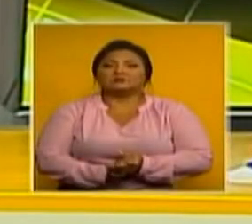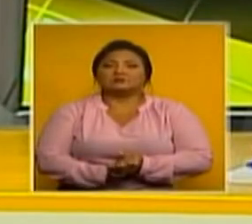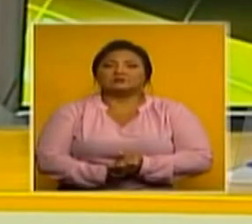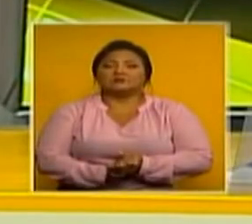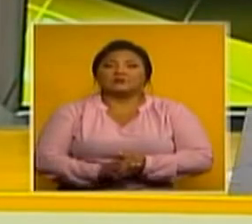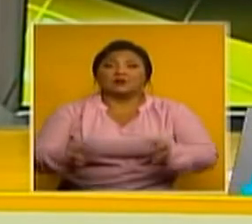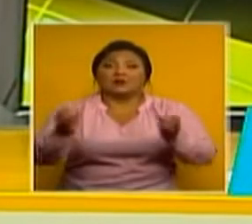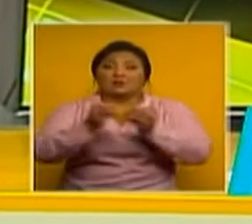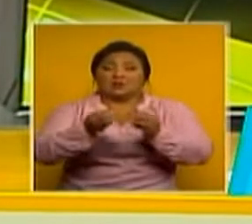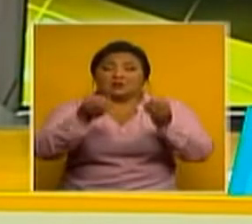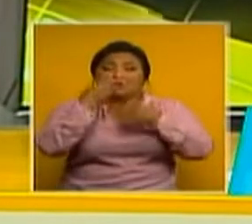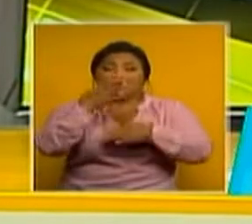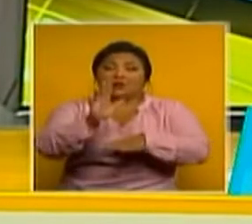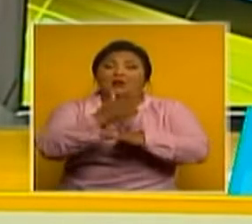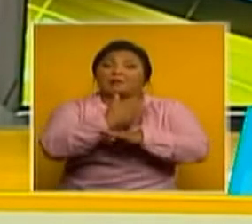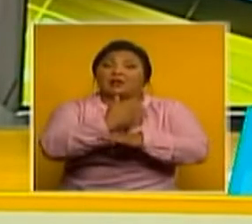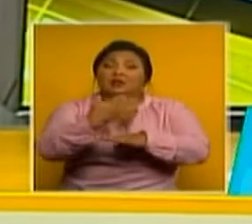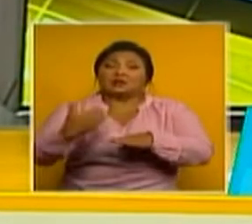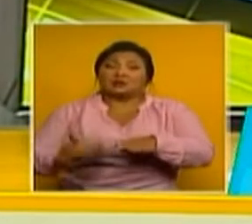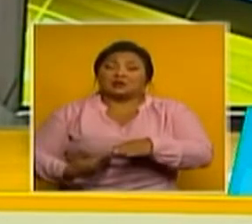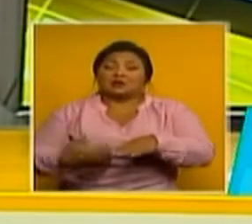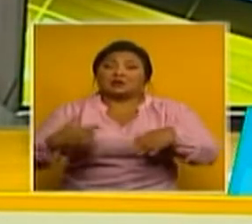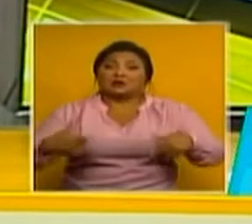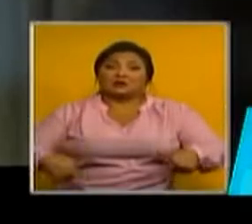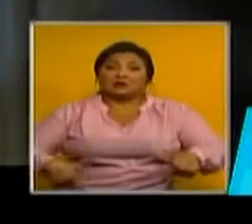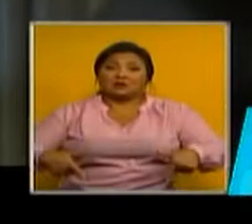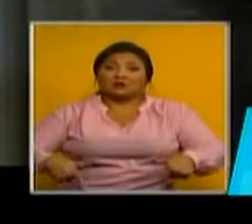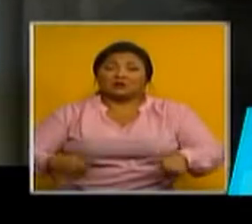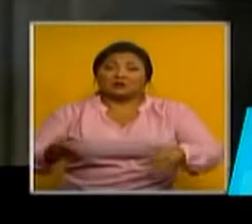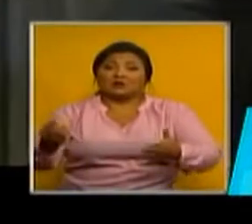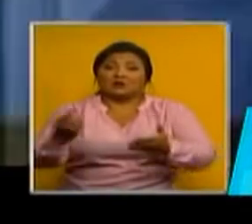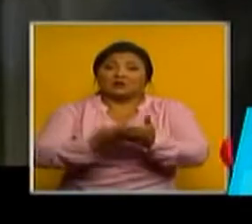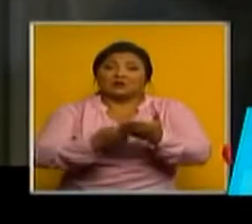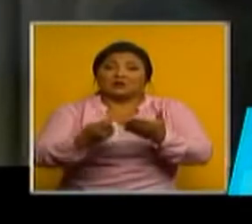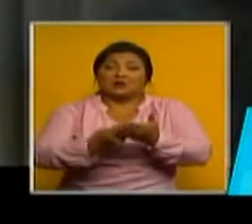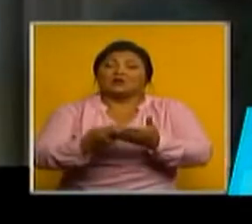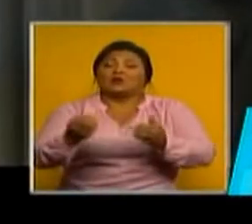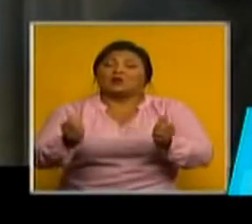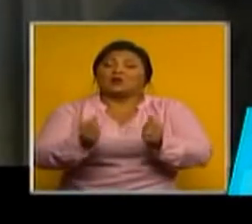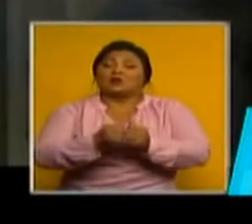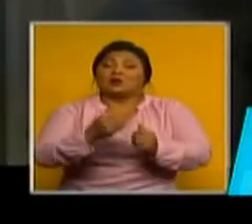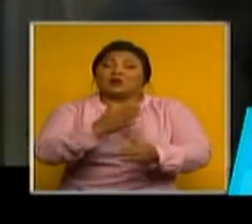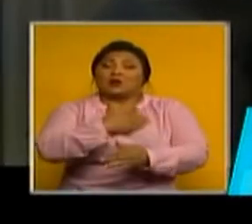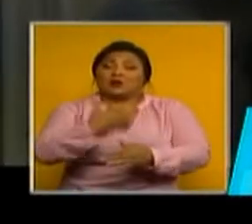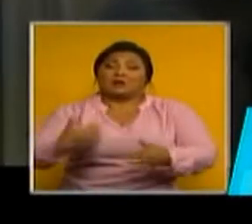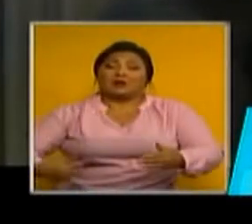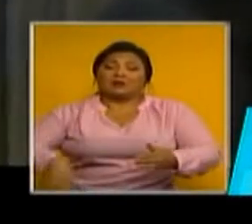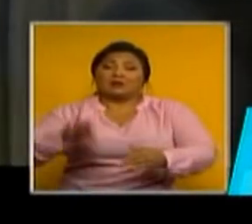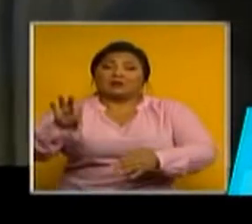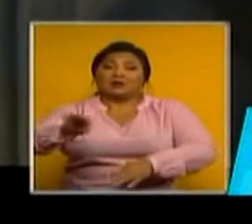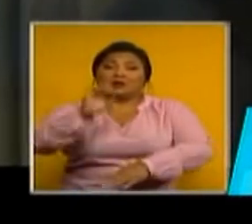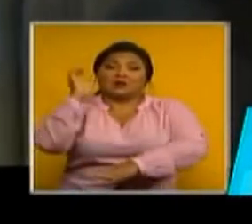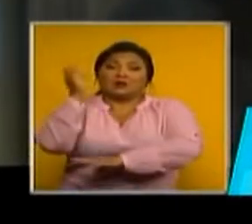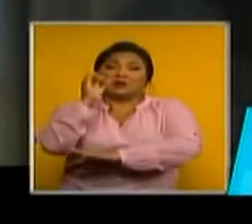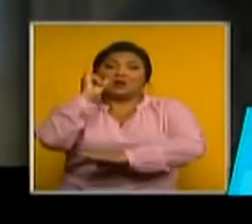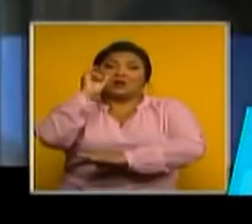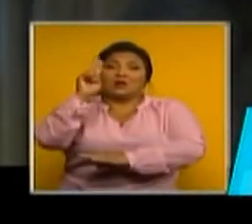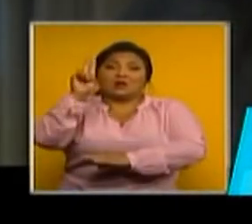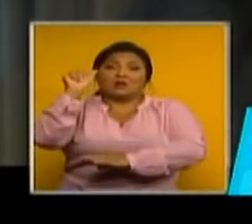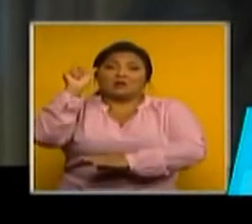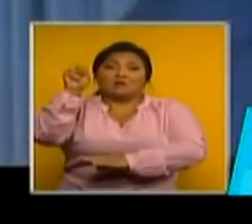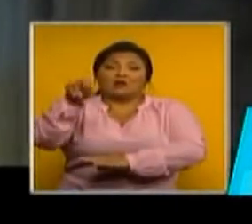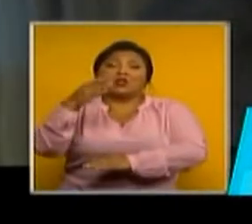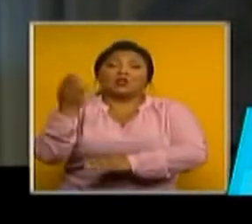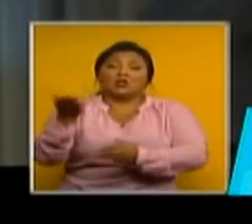Más información, el presidente de la República, Lenín Moreno, se reunió con el presidente electo de Colombia, Iván Duque, en donde se fijaron